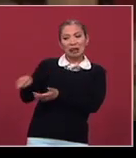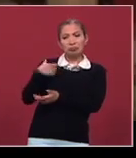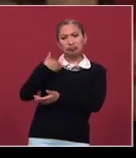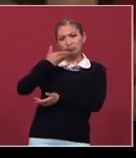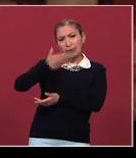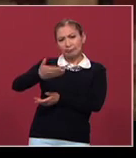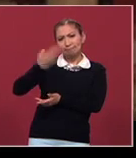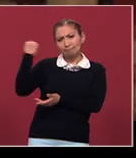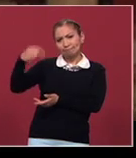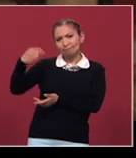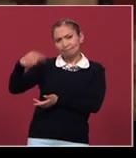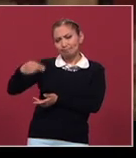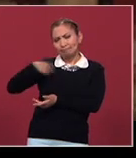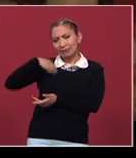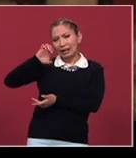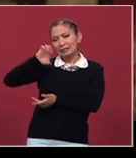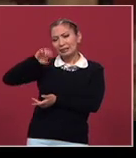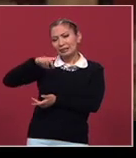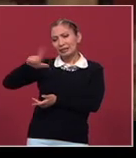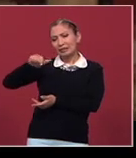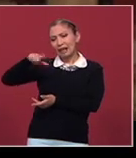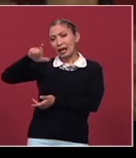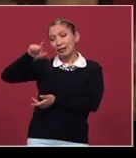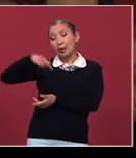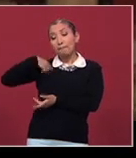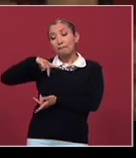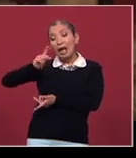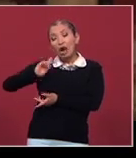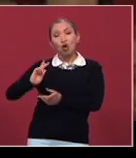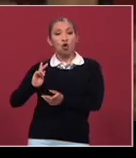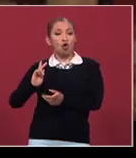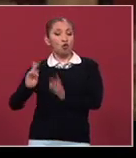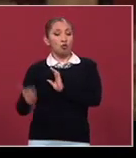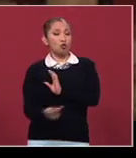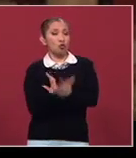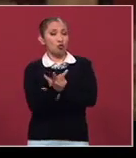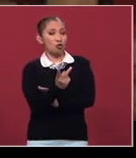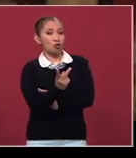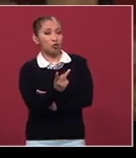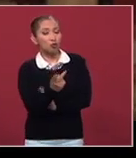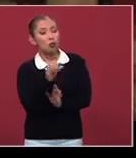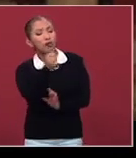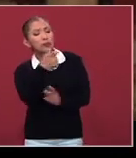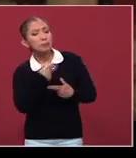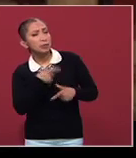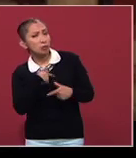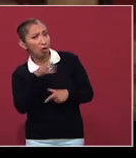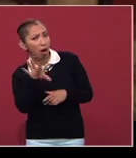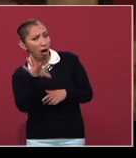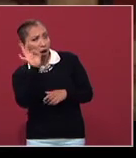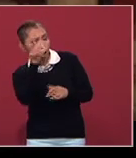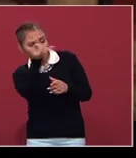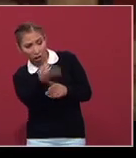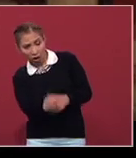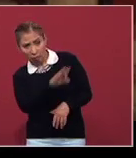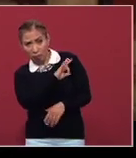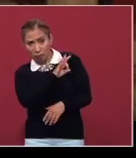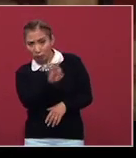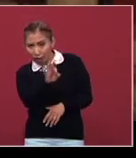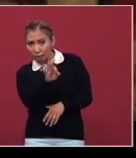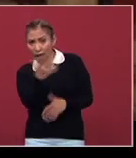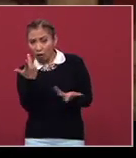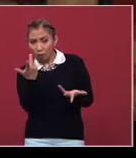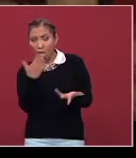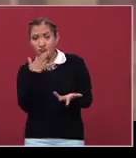acertado. Pero además, más bien voltó la pregunta y yo diría, ¿qué otro personaje sería capaz de